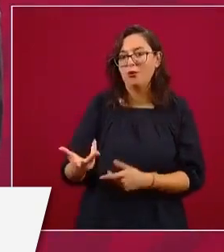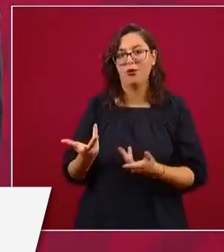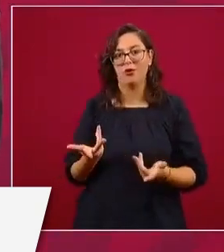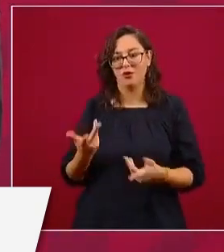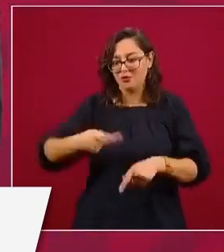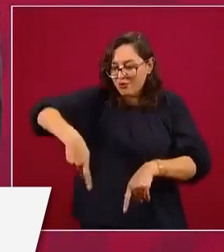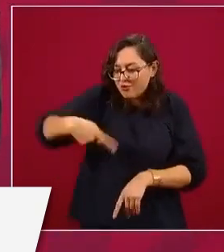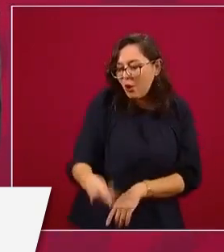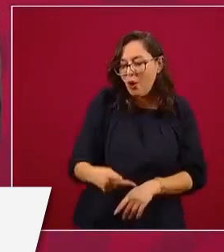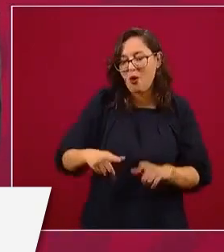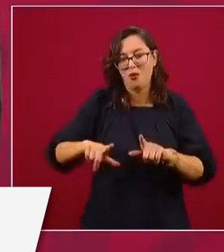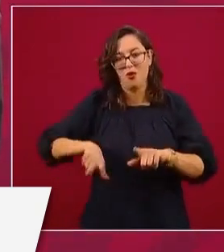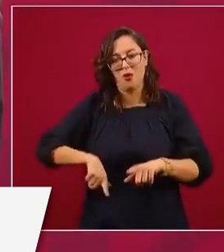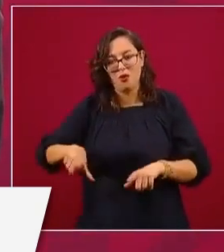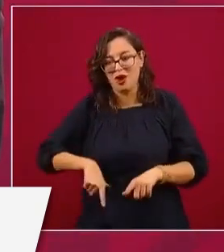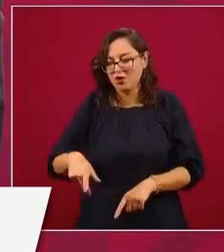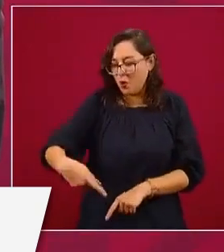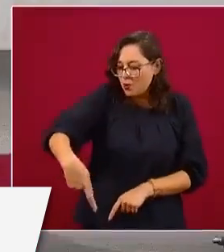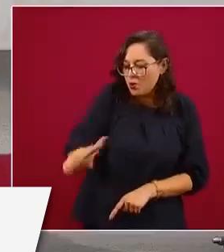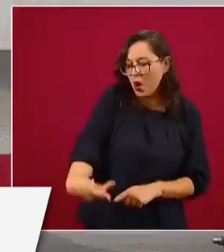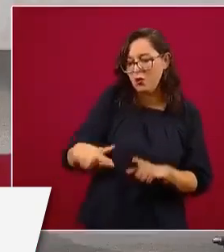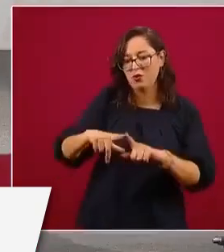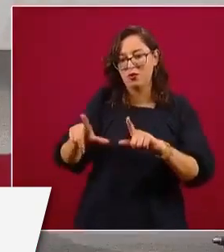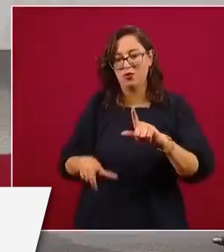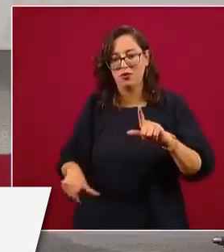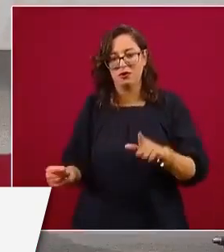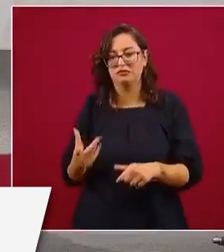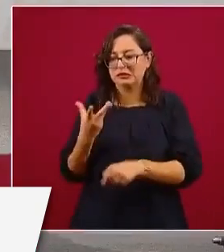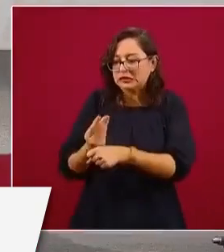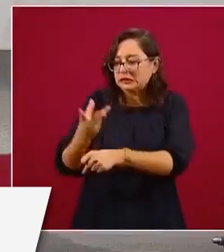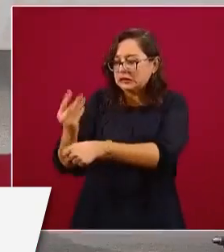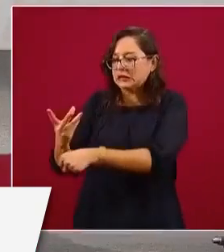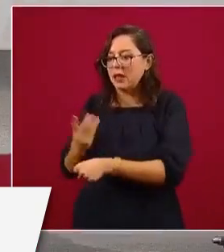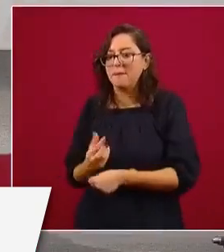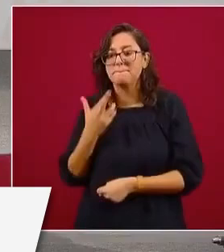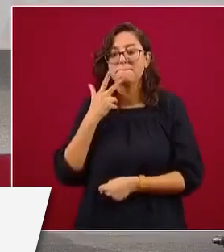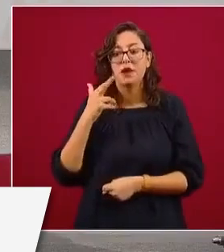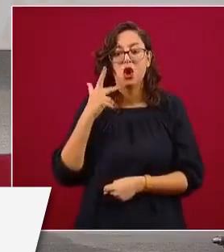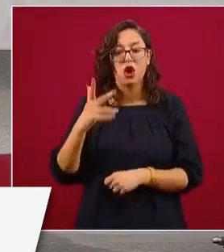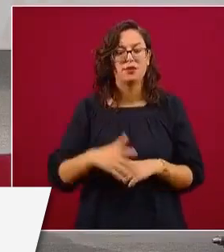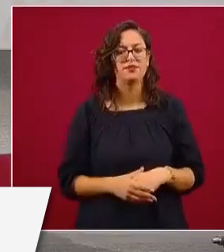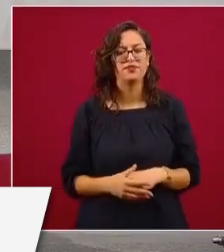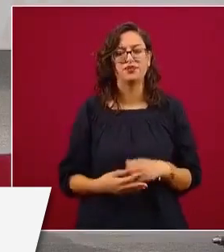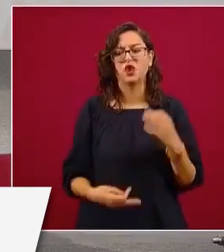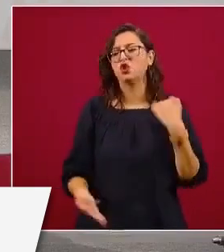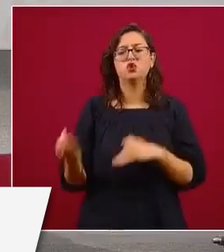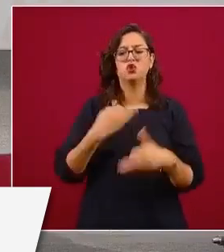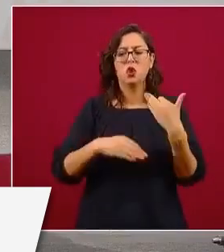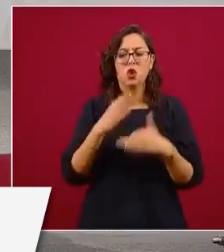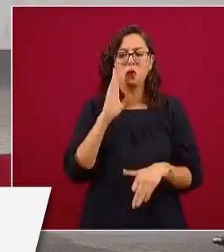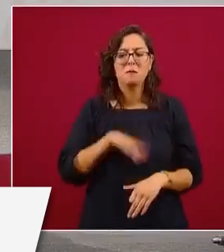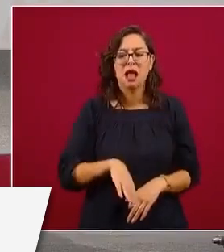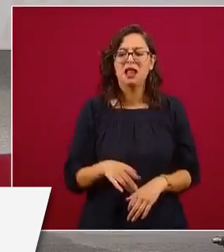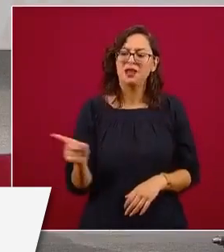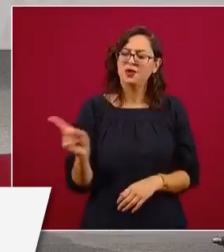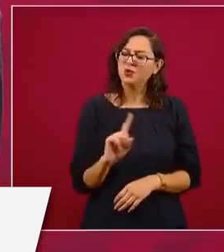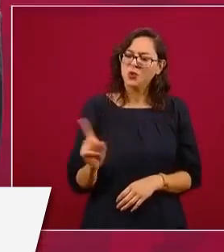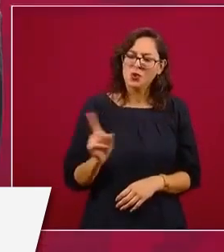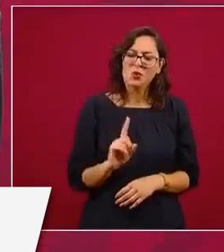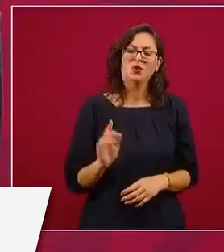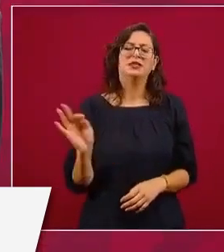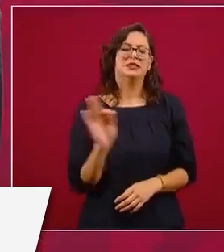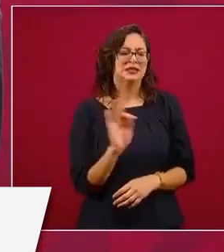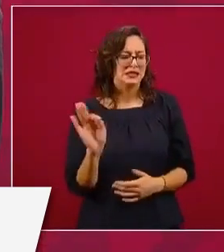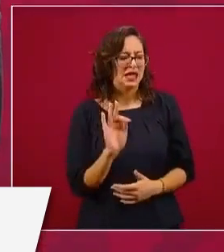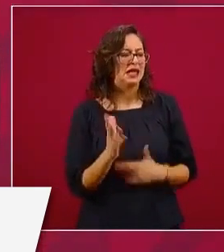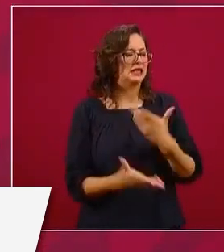y no no hay que decir que todo estaba mal, puede ser que algunos